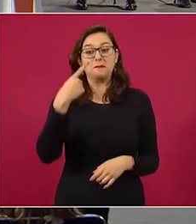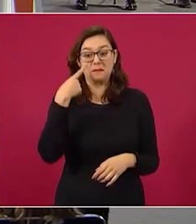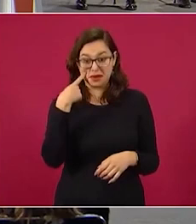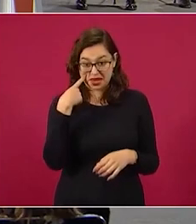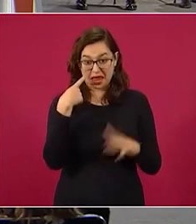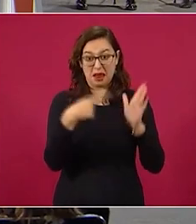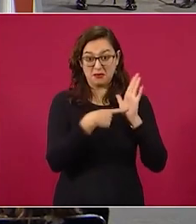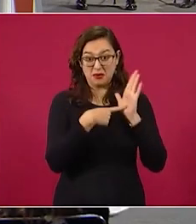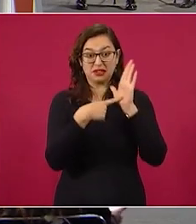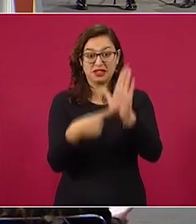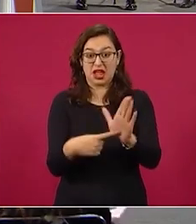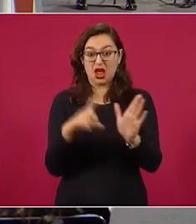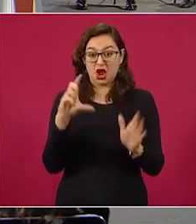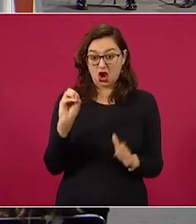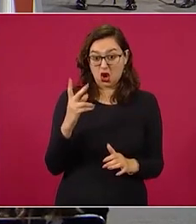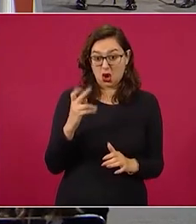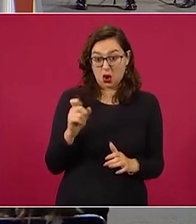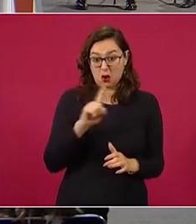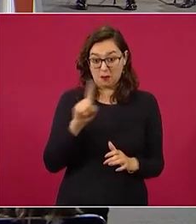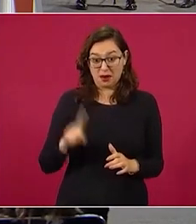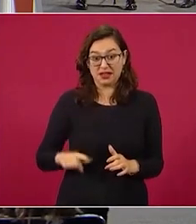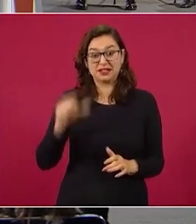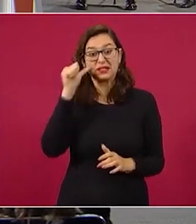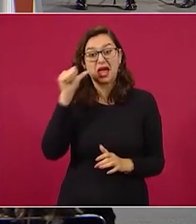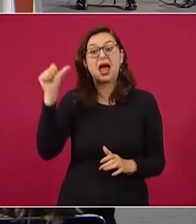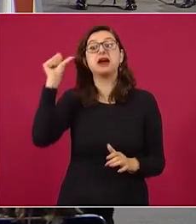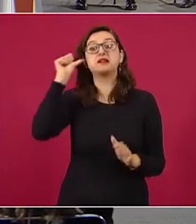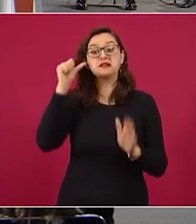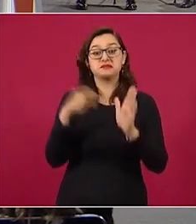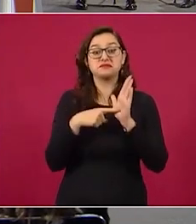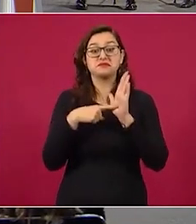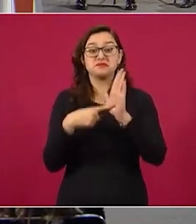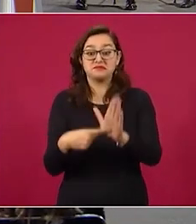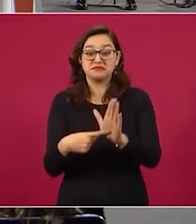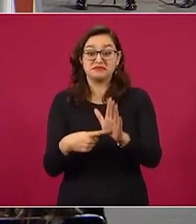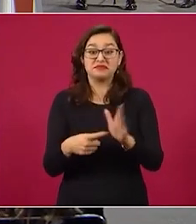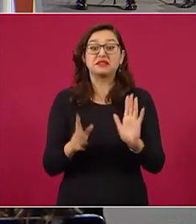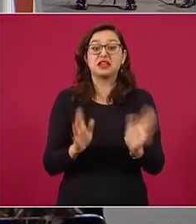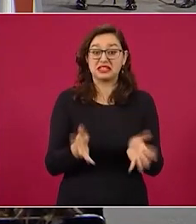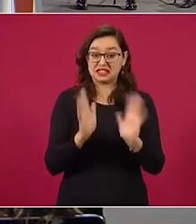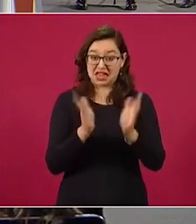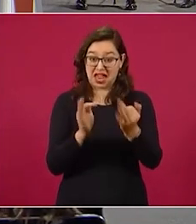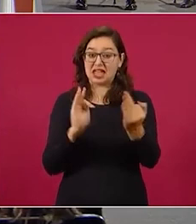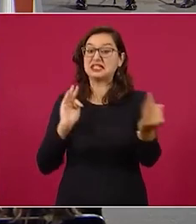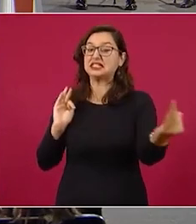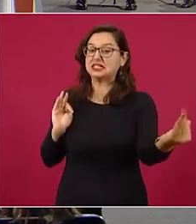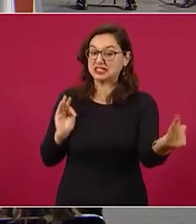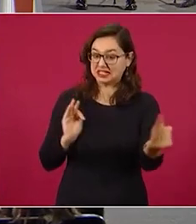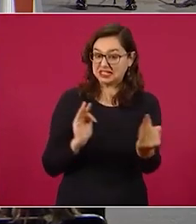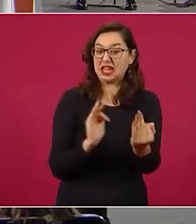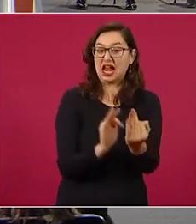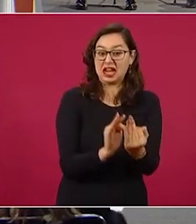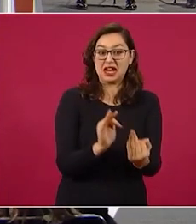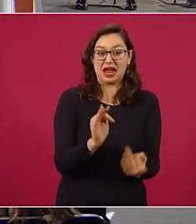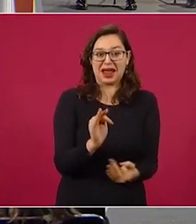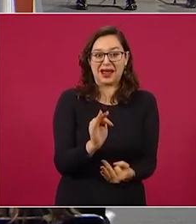López ayer, que por cierto se le están acabando sus días al señor López.